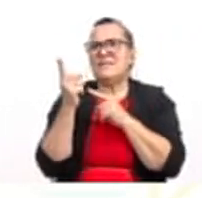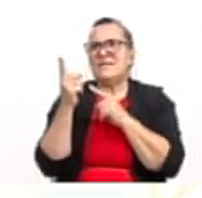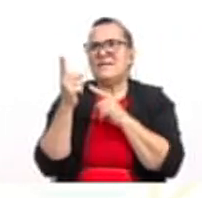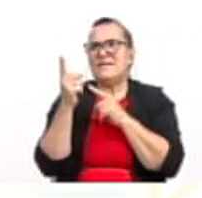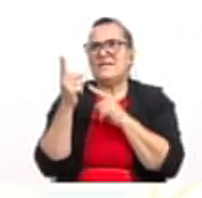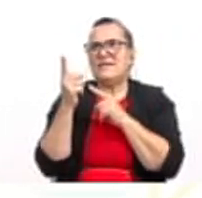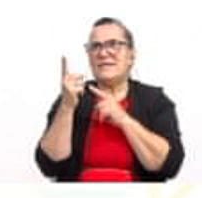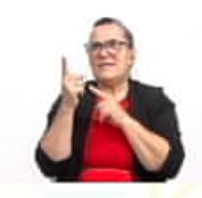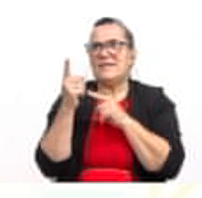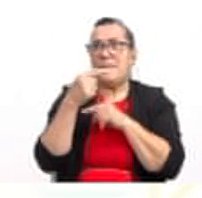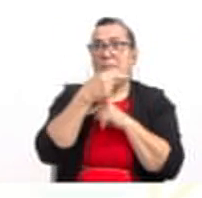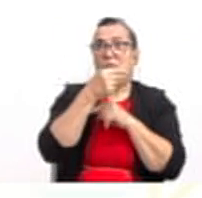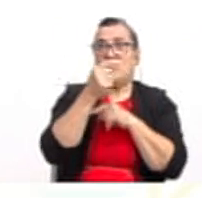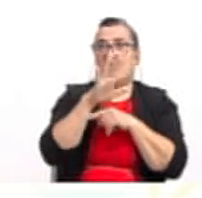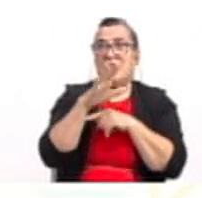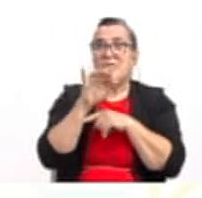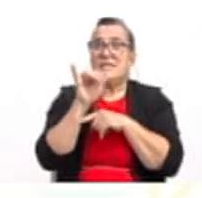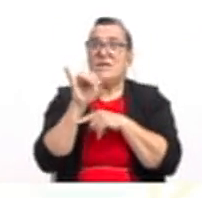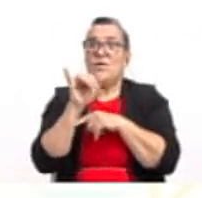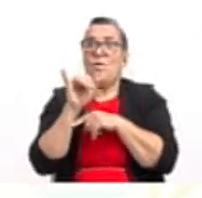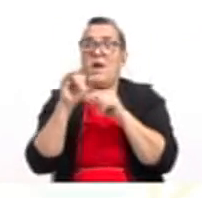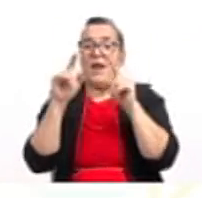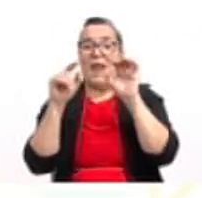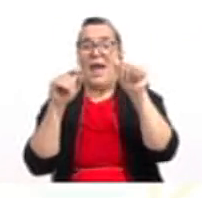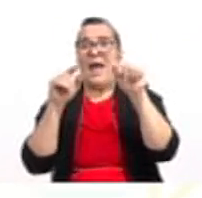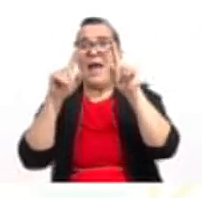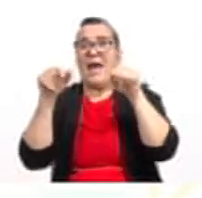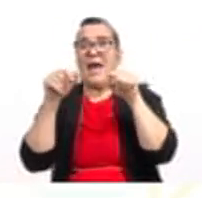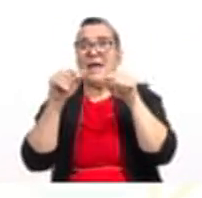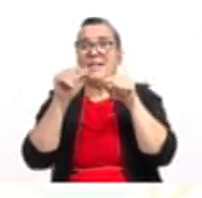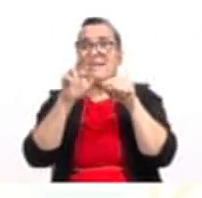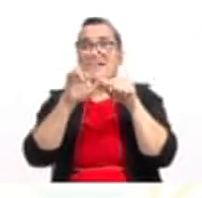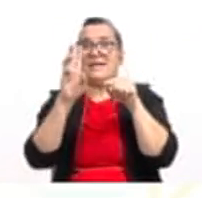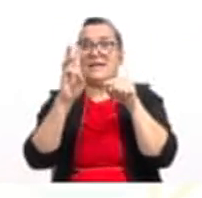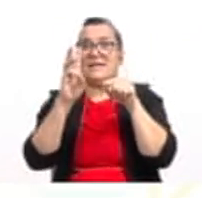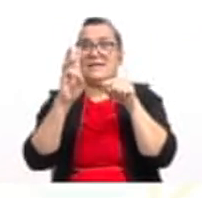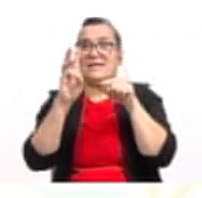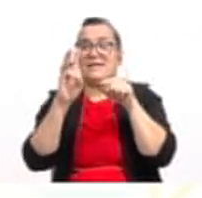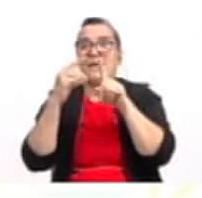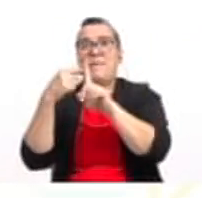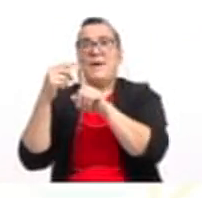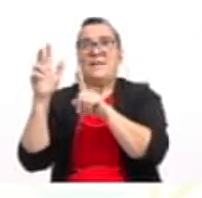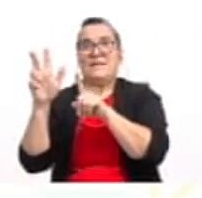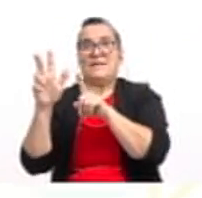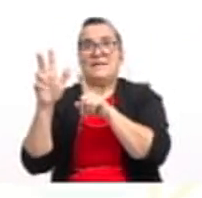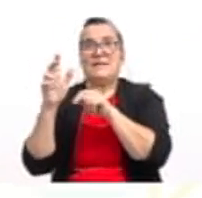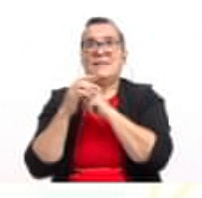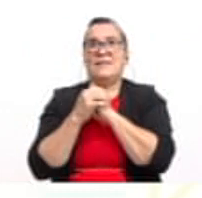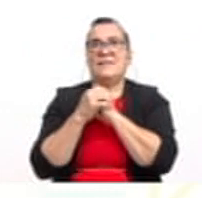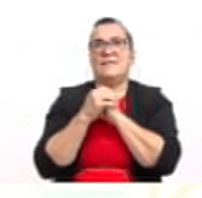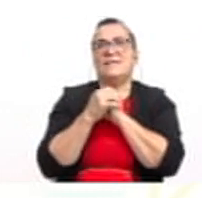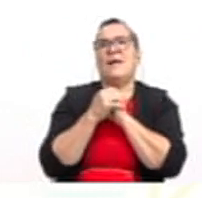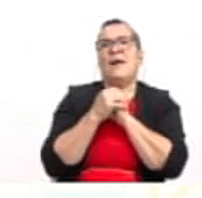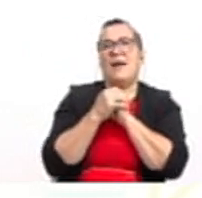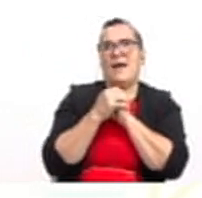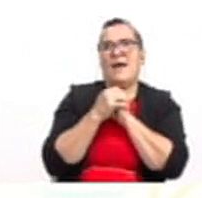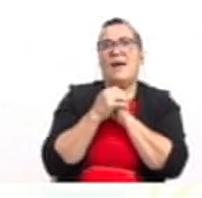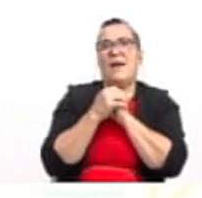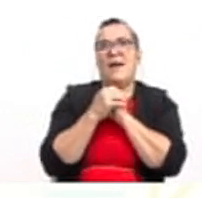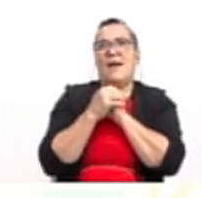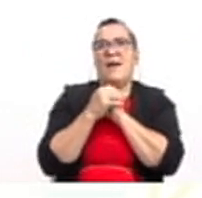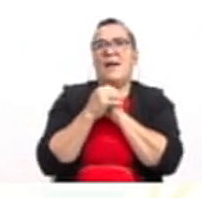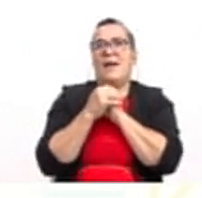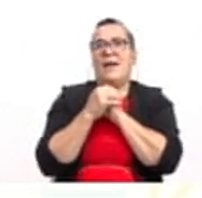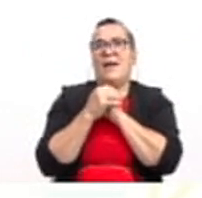Ojo. Menos 15 menos 3 es igual a 36A. Ahora, menos 15 menos 3